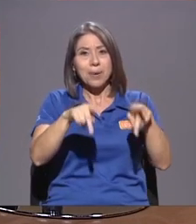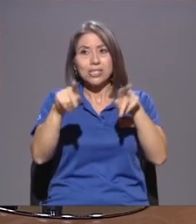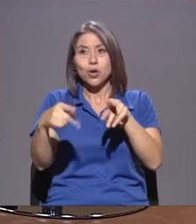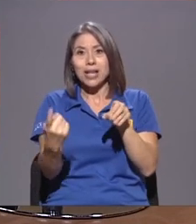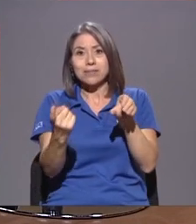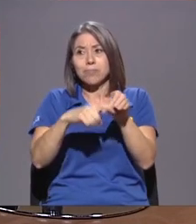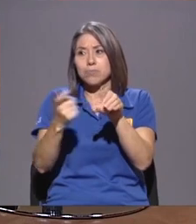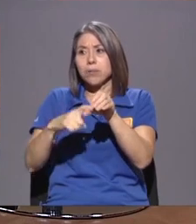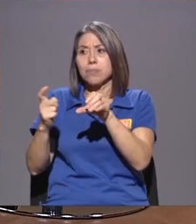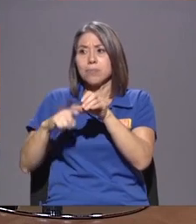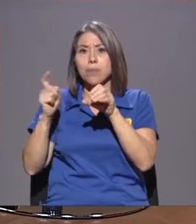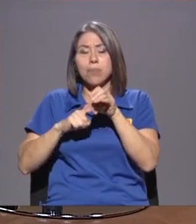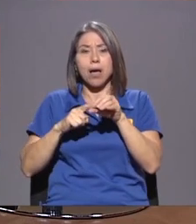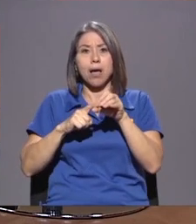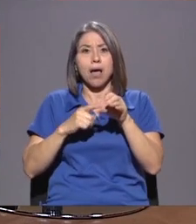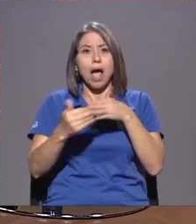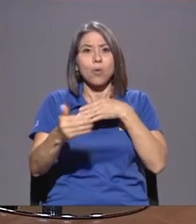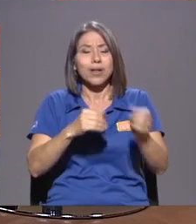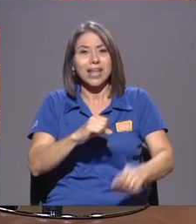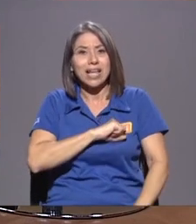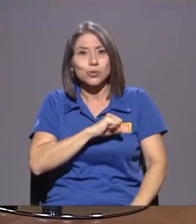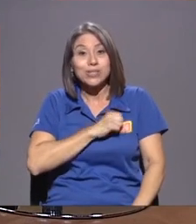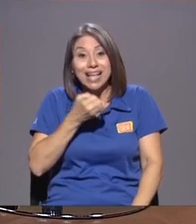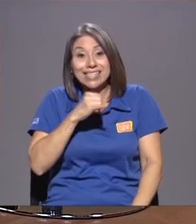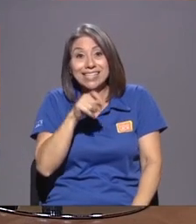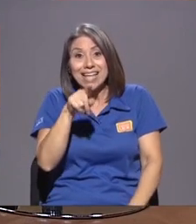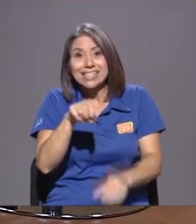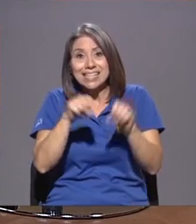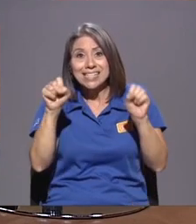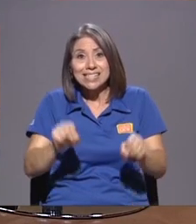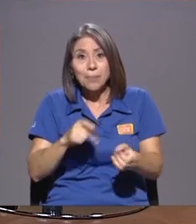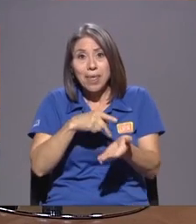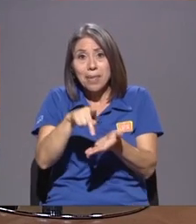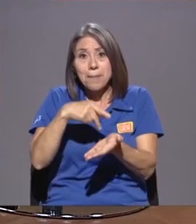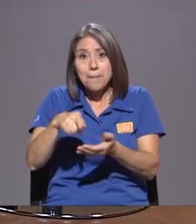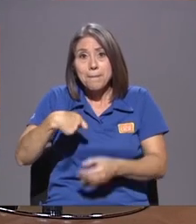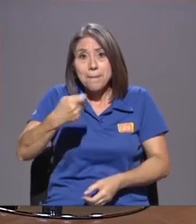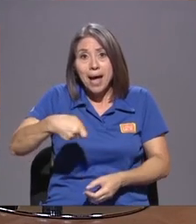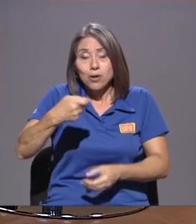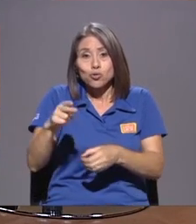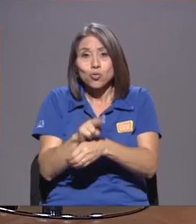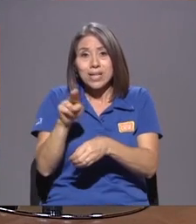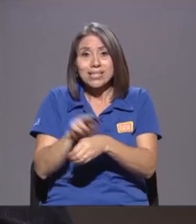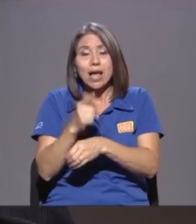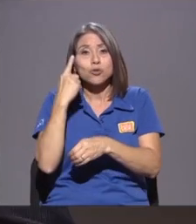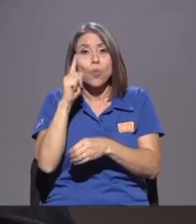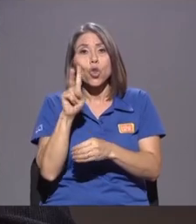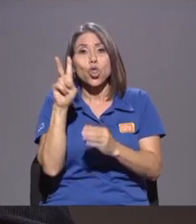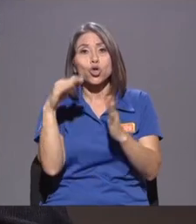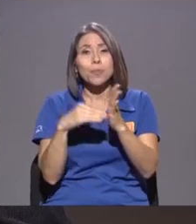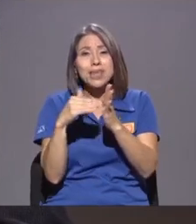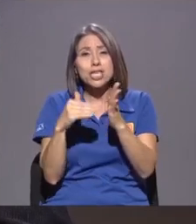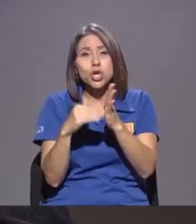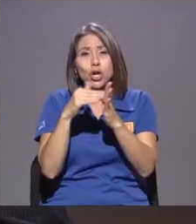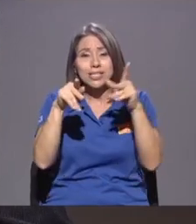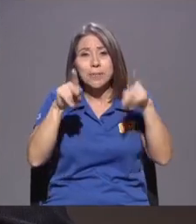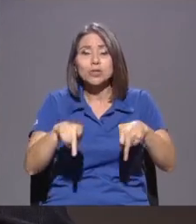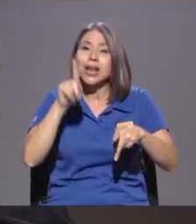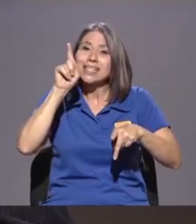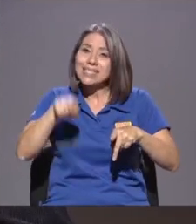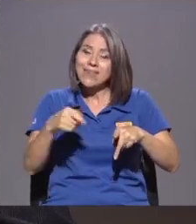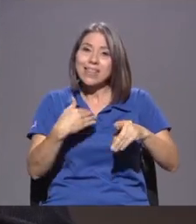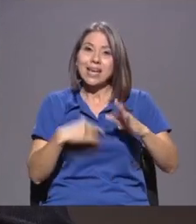Y Si ese Va a ser Un sistema De pagos Utilizado Por dos Billones De personas Tiene Que ser Regulado Porque En todas Las